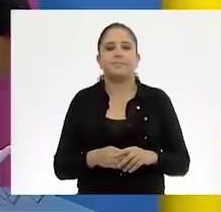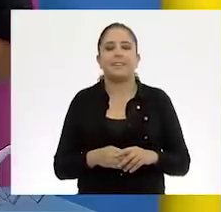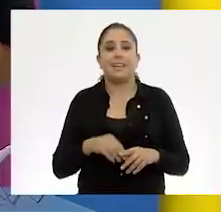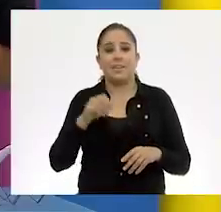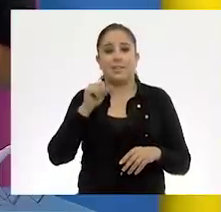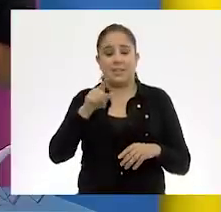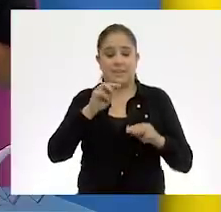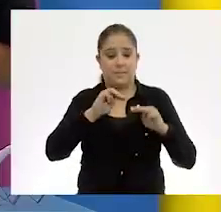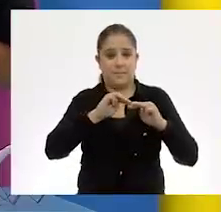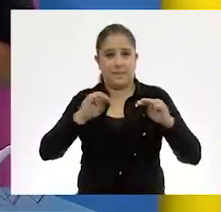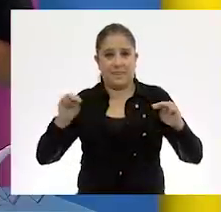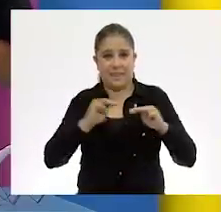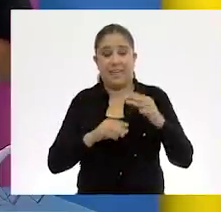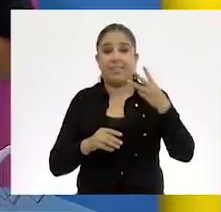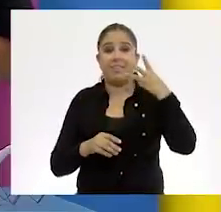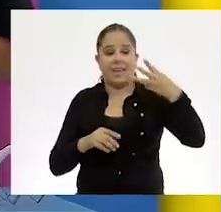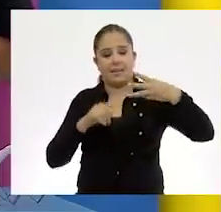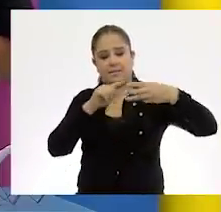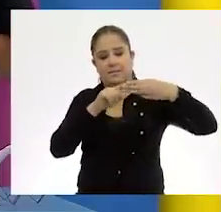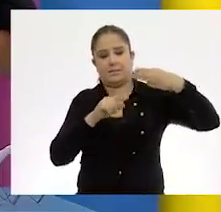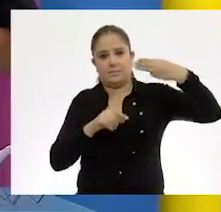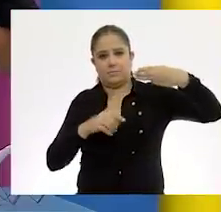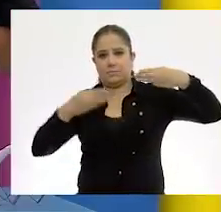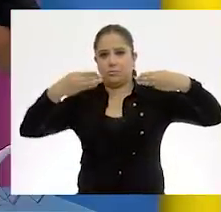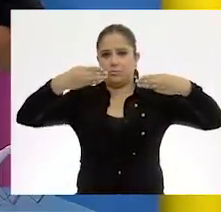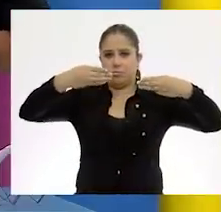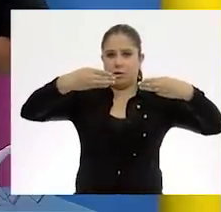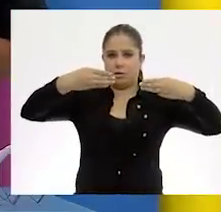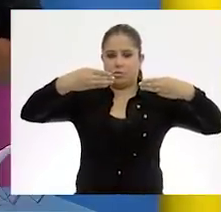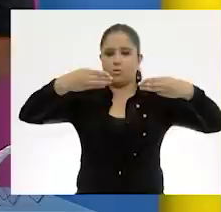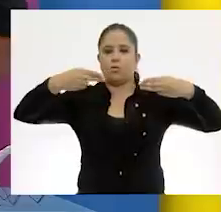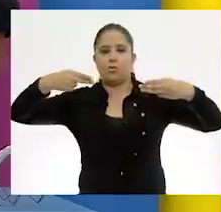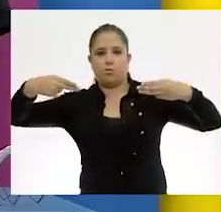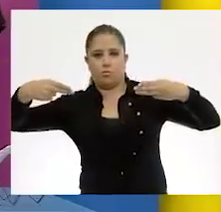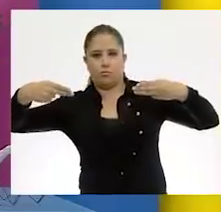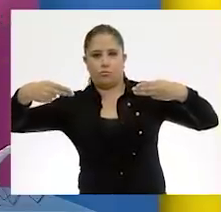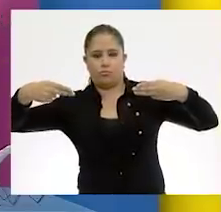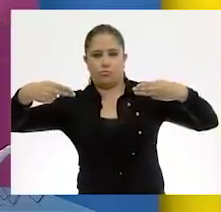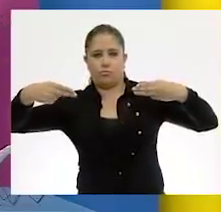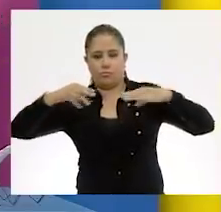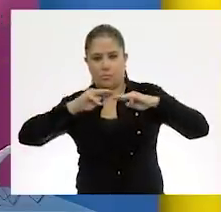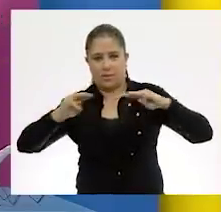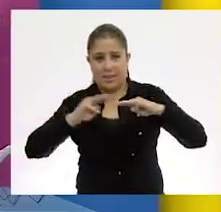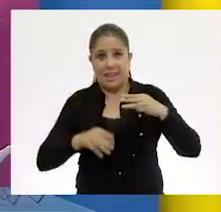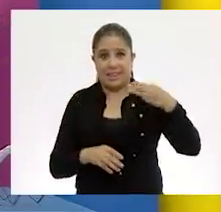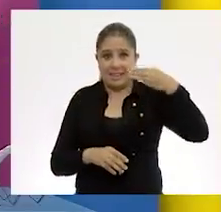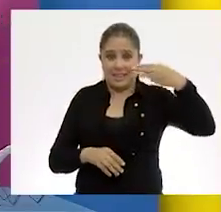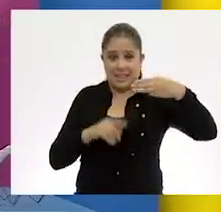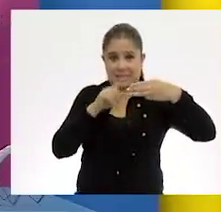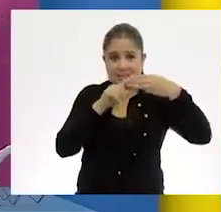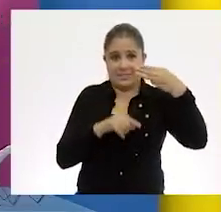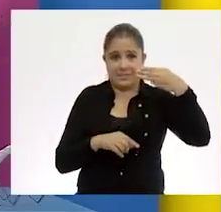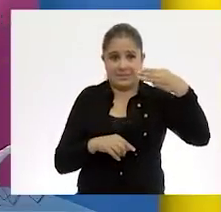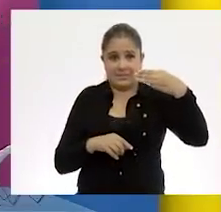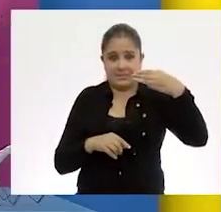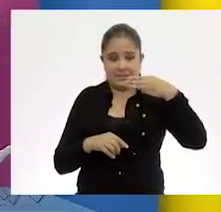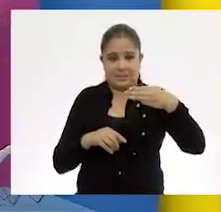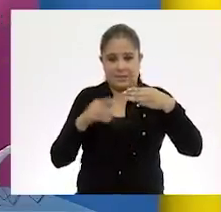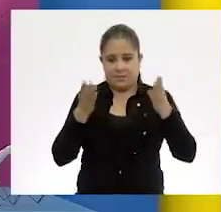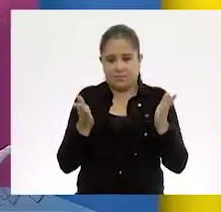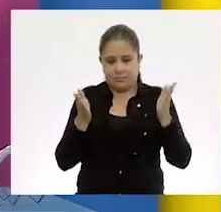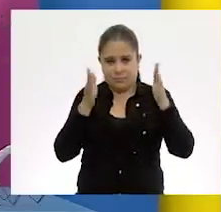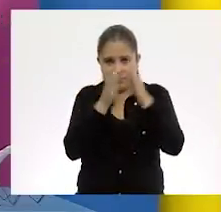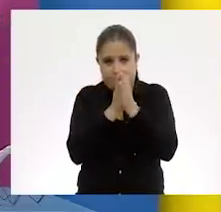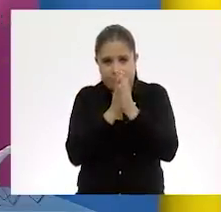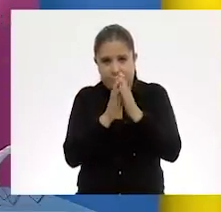Nuestras medias de dos van a ser tres dedos, cuatro dedos y dos dedos. Con tres dedos, ya que está en la mitad nuestro alambre,